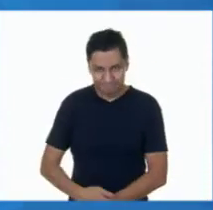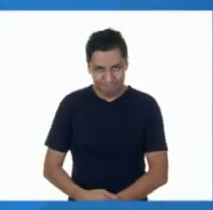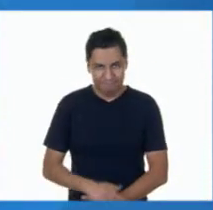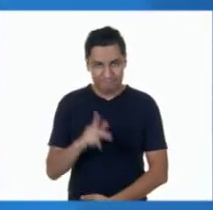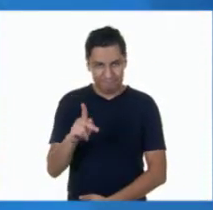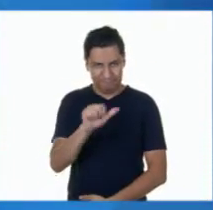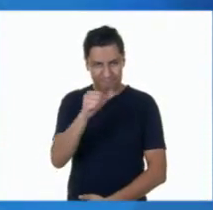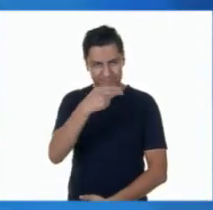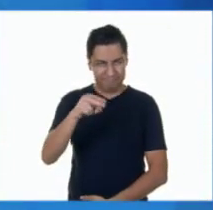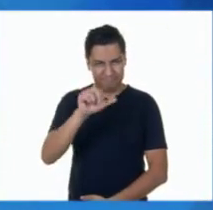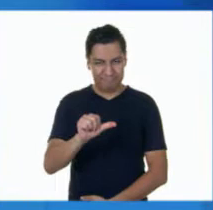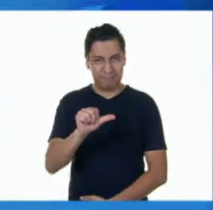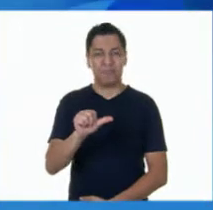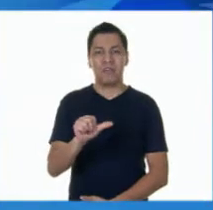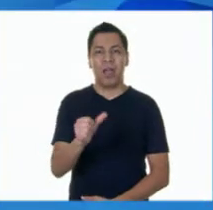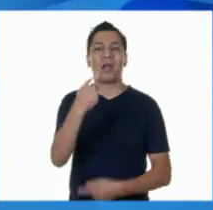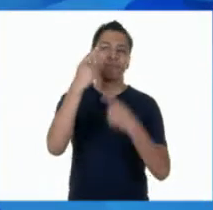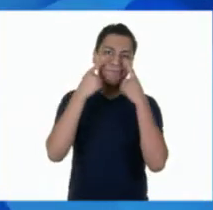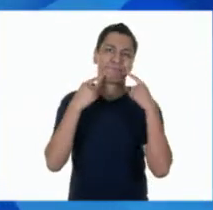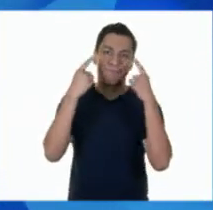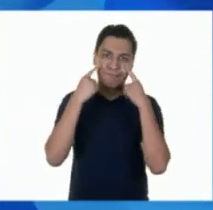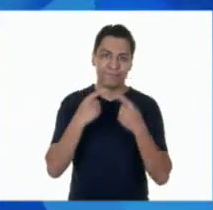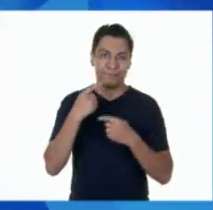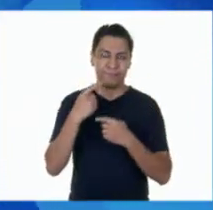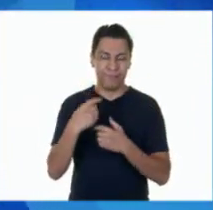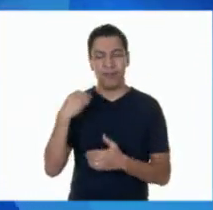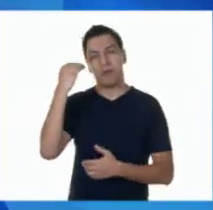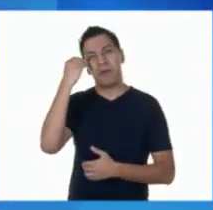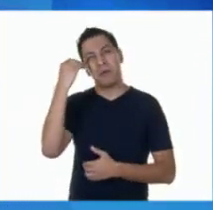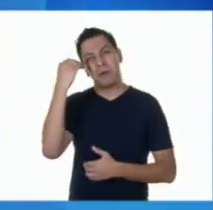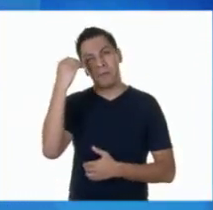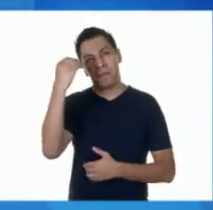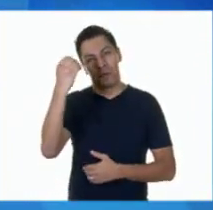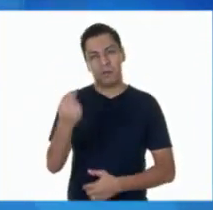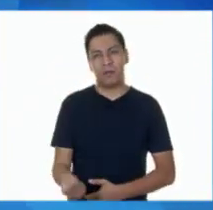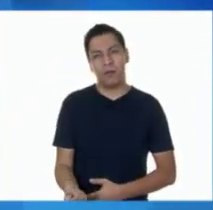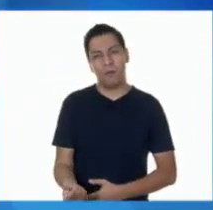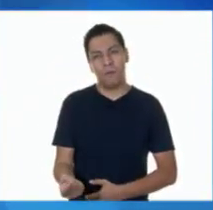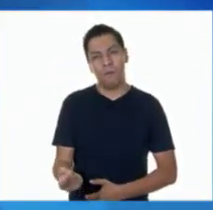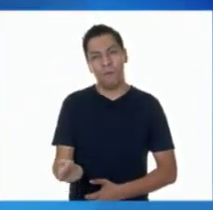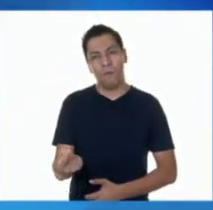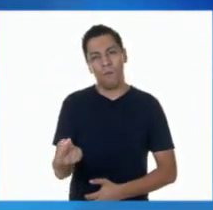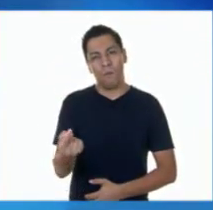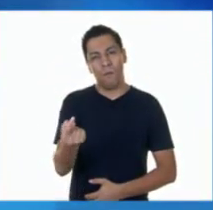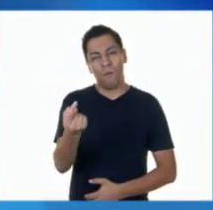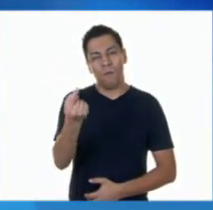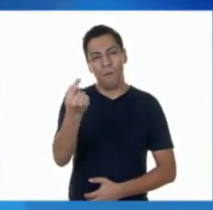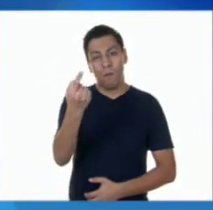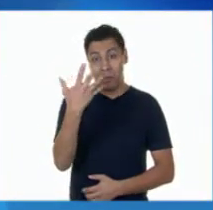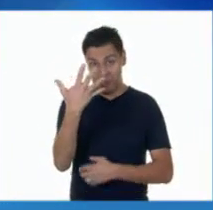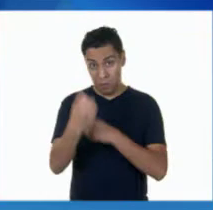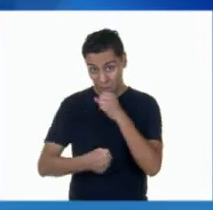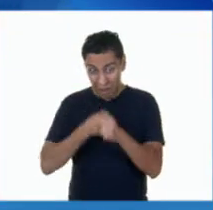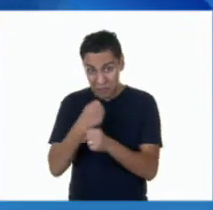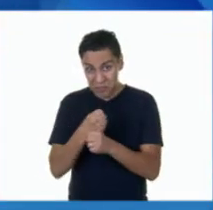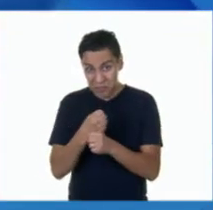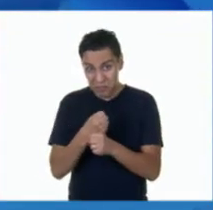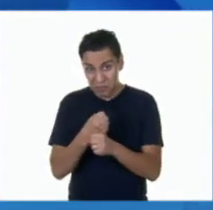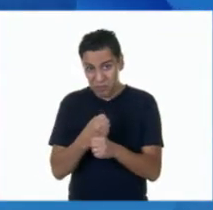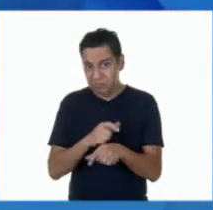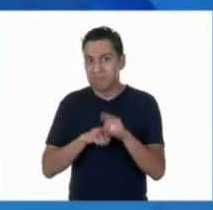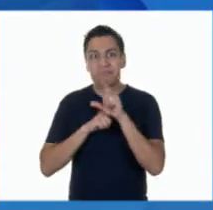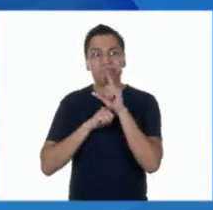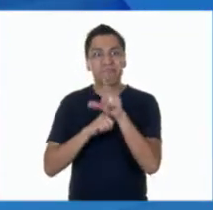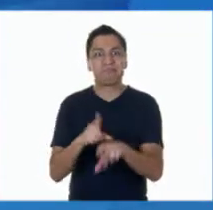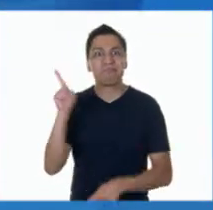lloraba. Al paso del tiempo, Simón fue creciendo y creciendo, pero cuando cumplió cinco años, seguía haciendo un